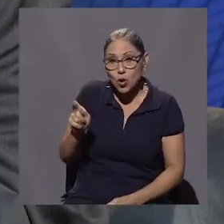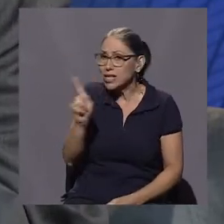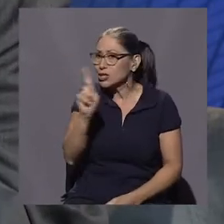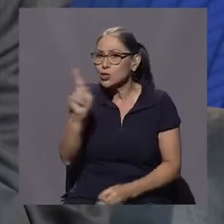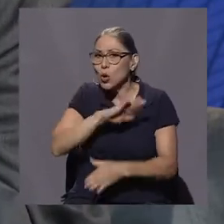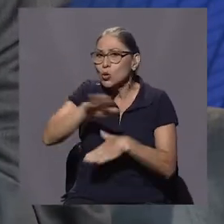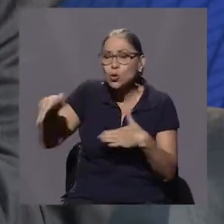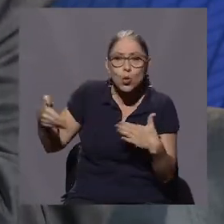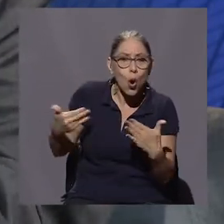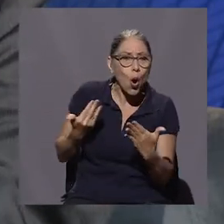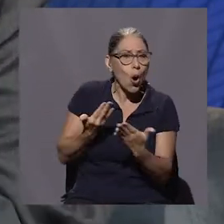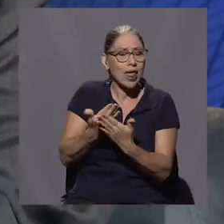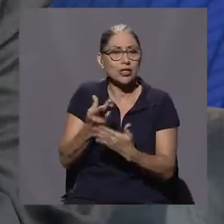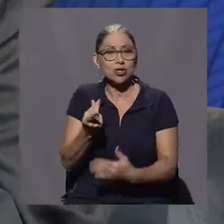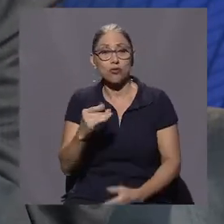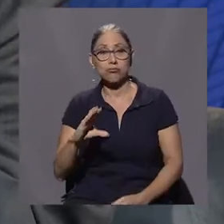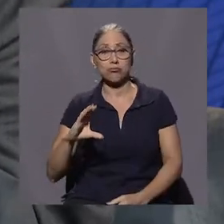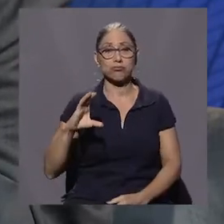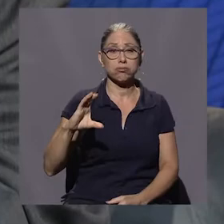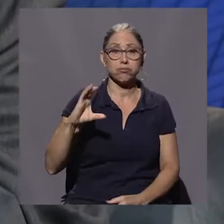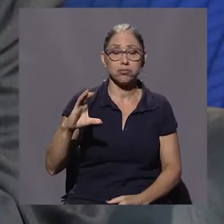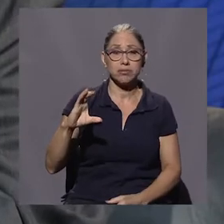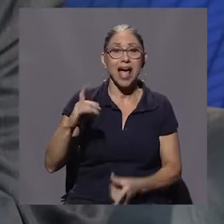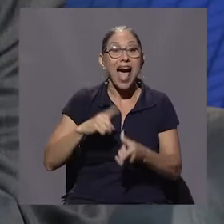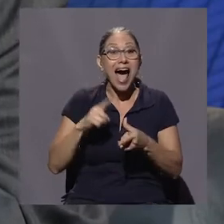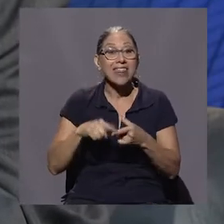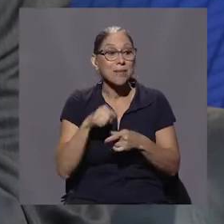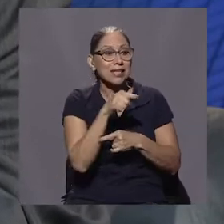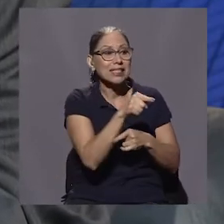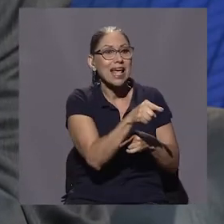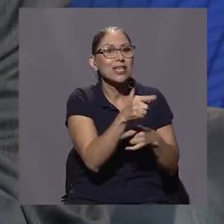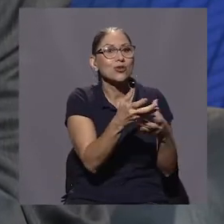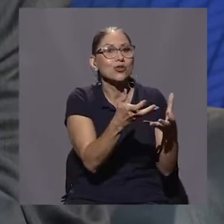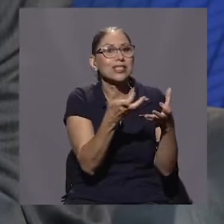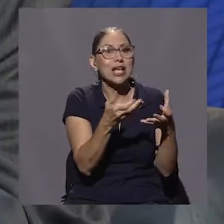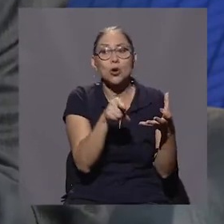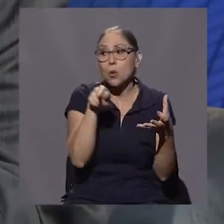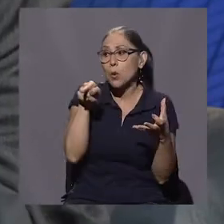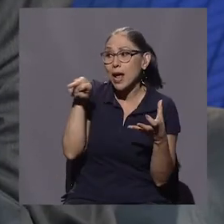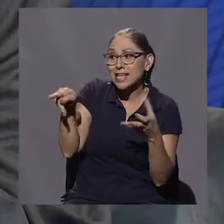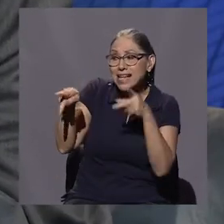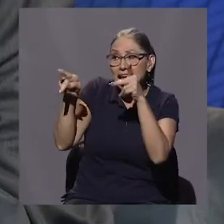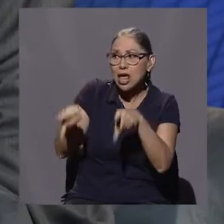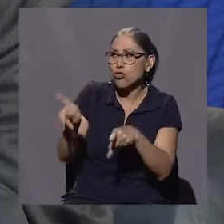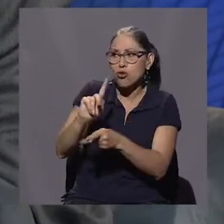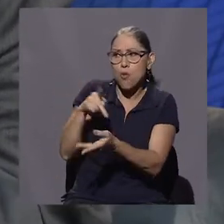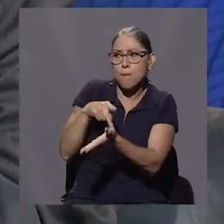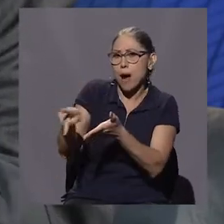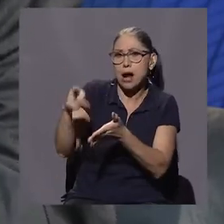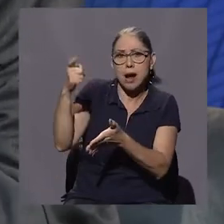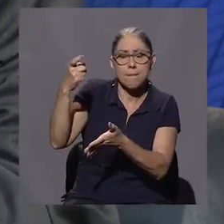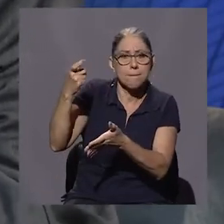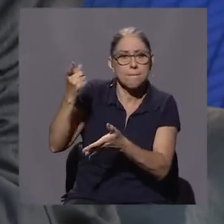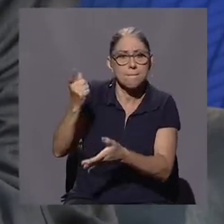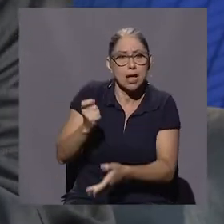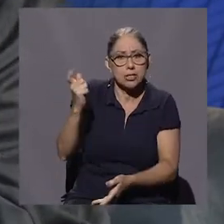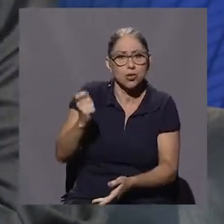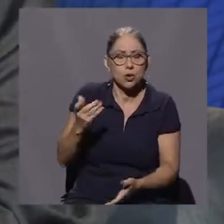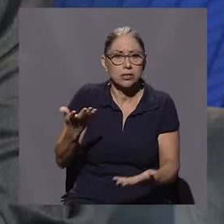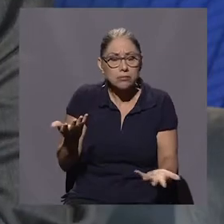además hicieron creer que esta gente no había pagado las pensiones que estaban gozando, cosa que en el